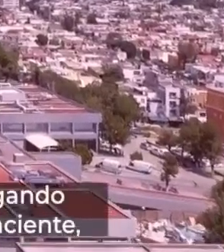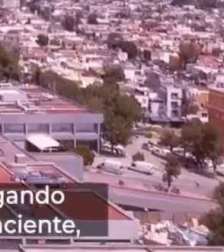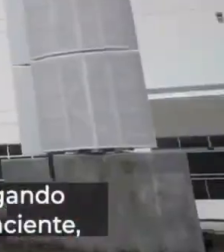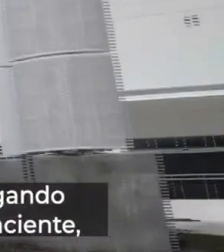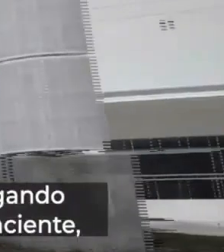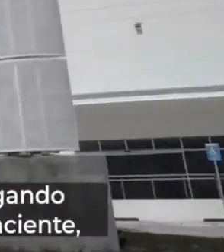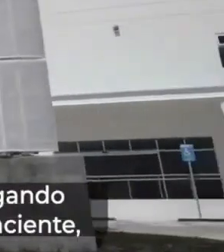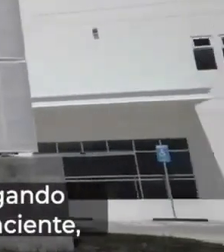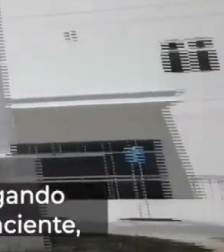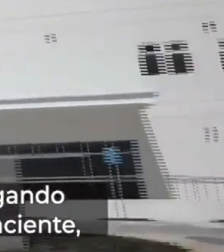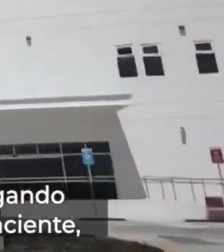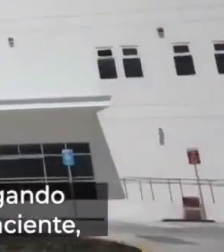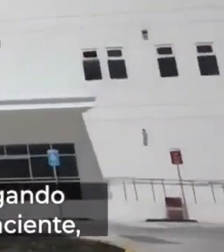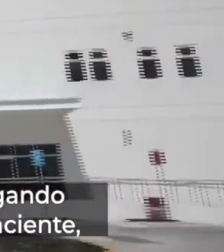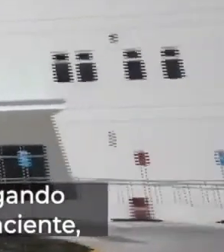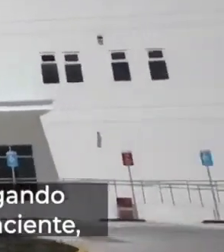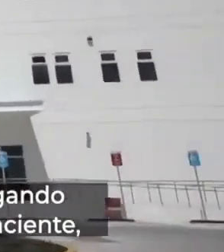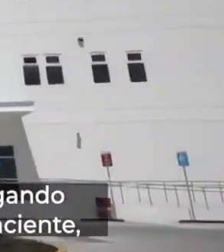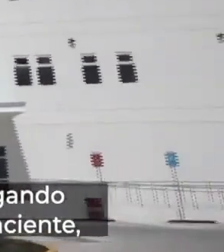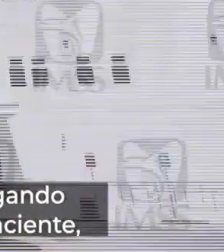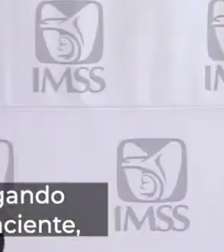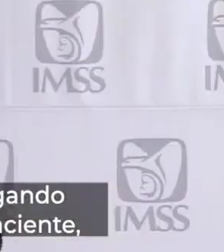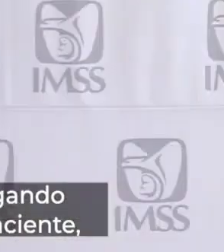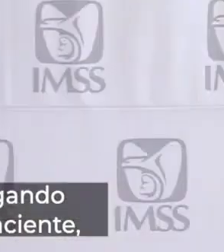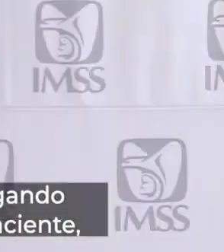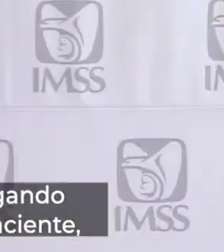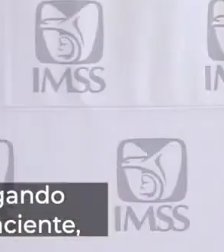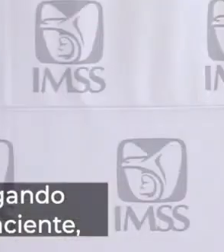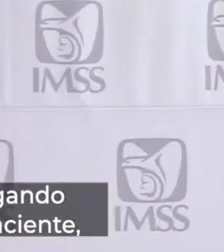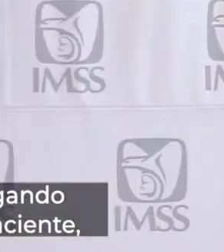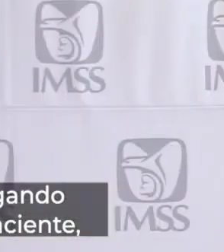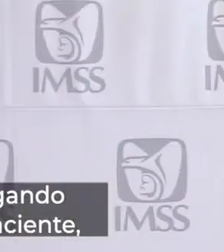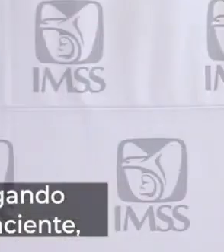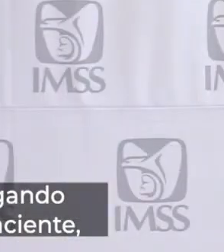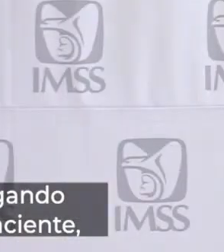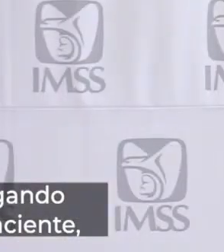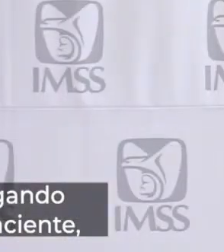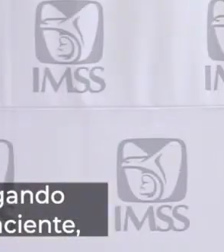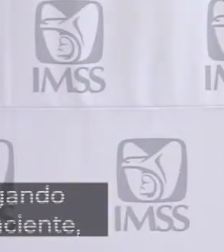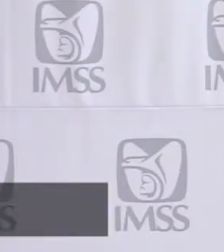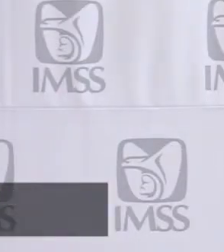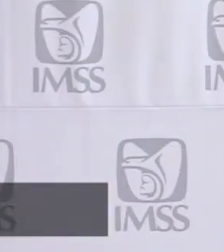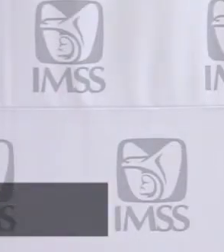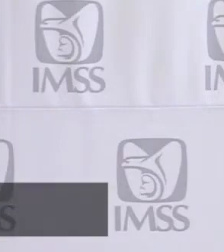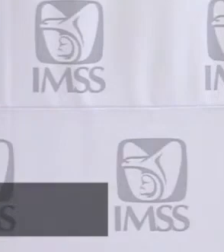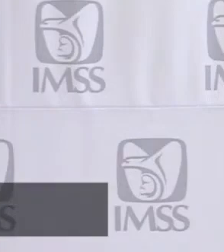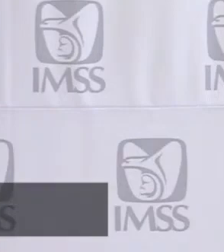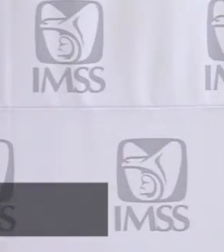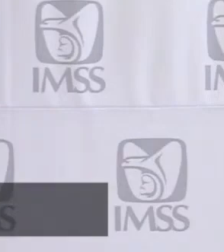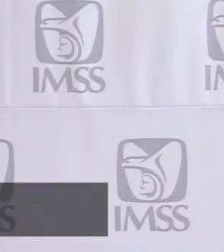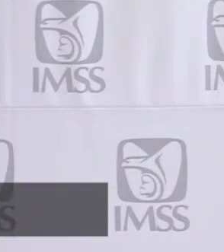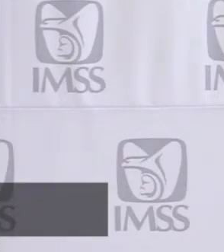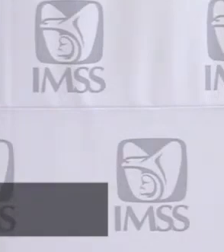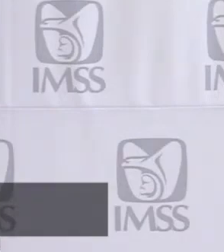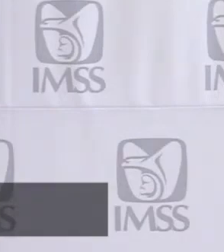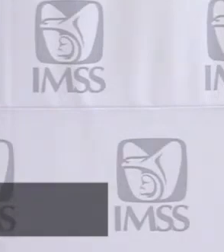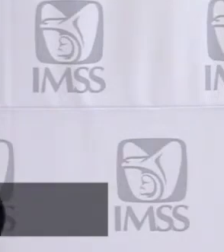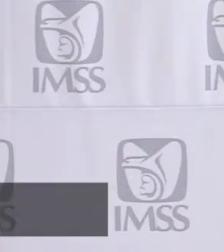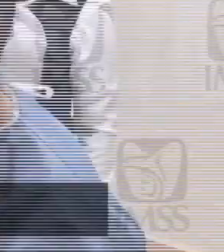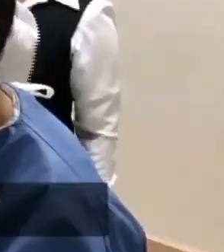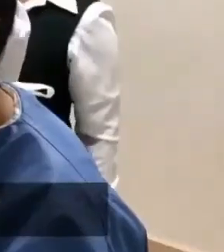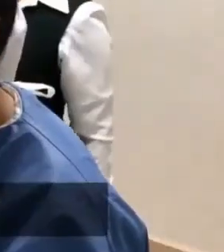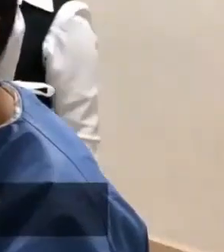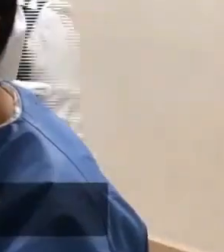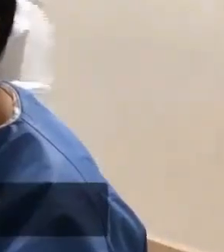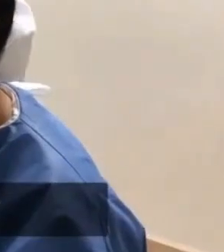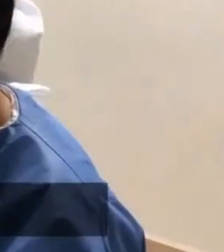Tengamos la seguridad que nos van a estar llegando en los turnos diurnos el estado de salud de su paciente. Puntualmente y quedémonos